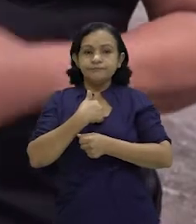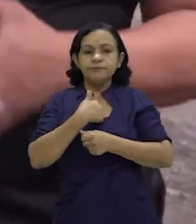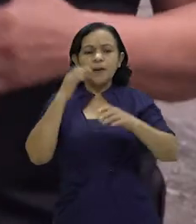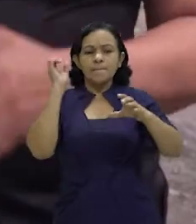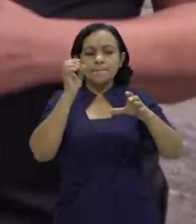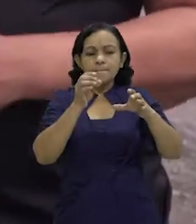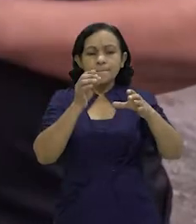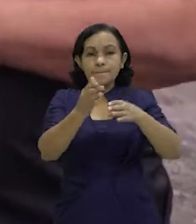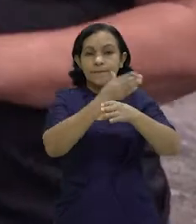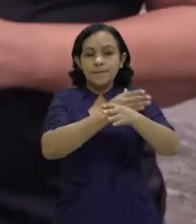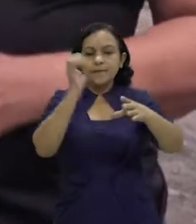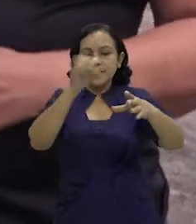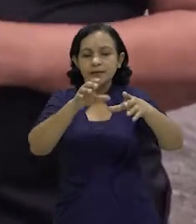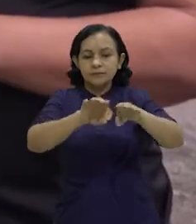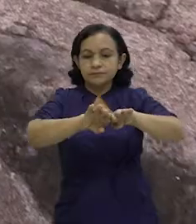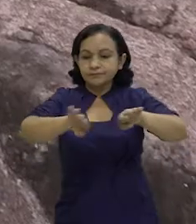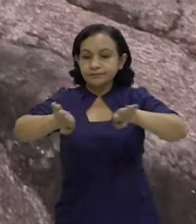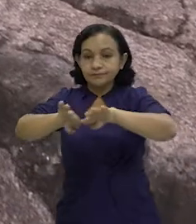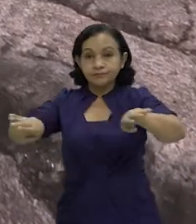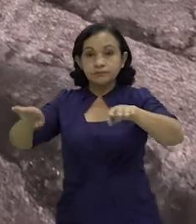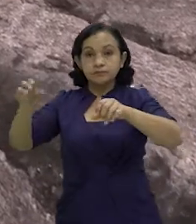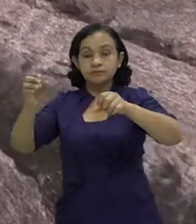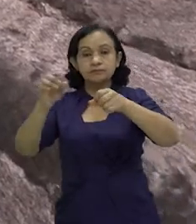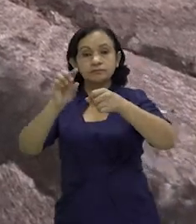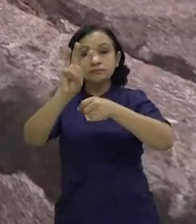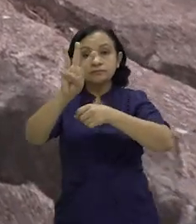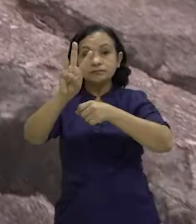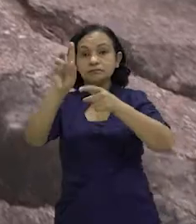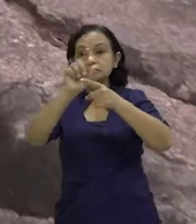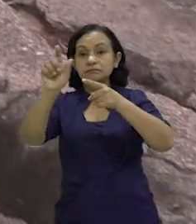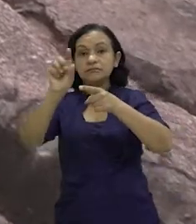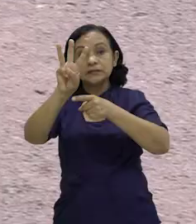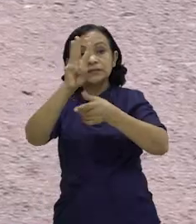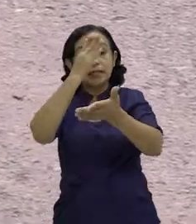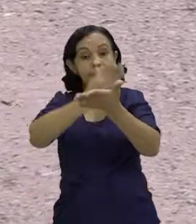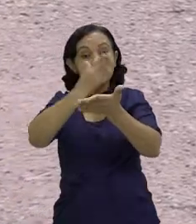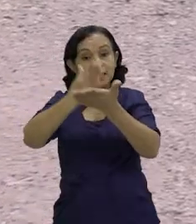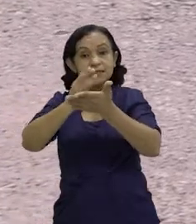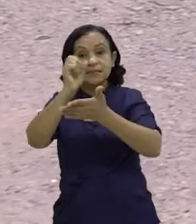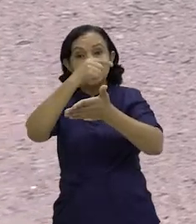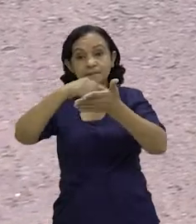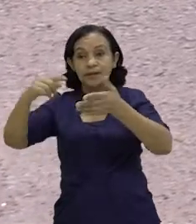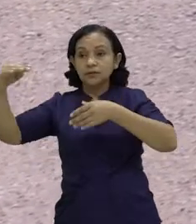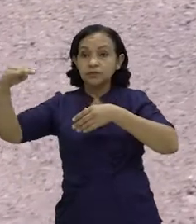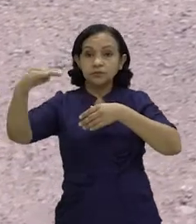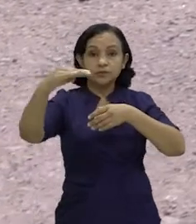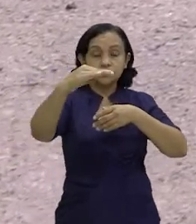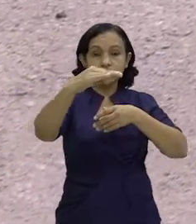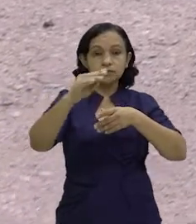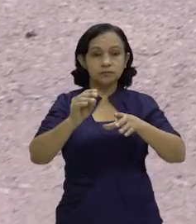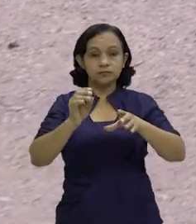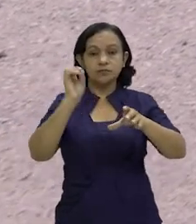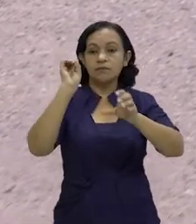Yo selecciono, antes de sacar la basura, aquí como aquí pasa el camión cada tres veces a la semana, y entonces yo aquí